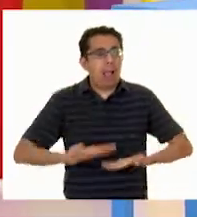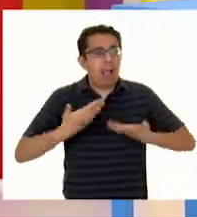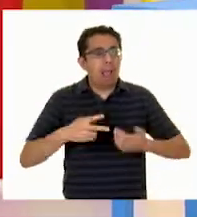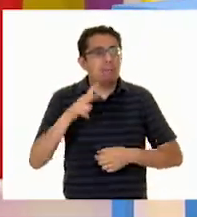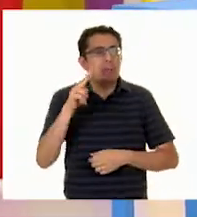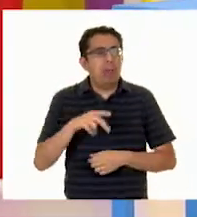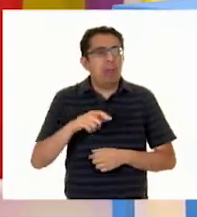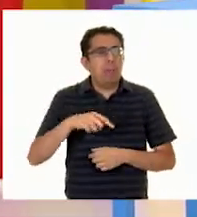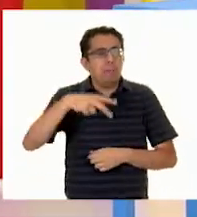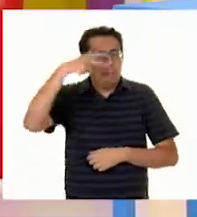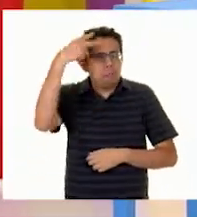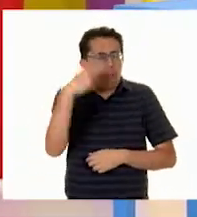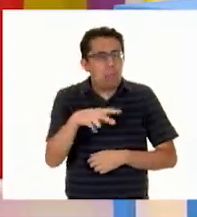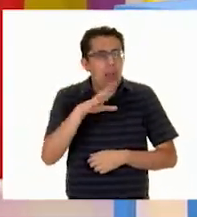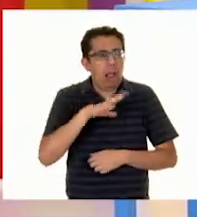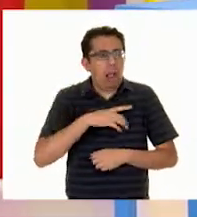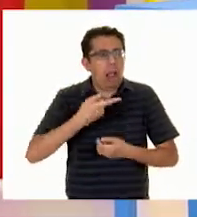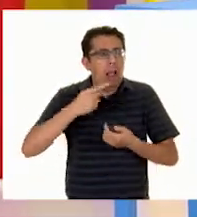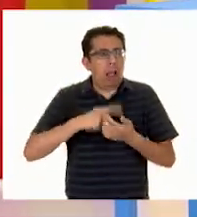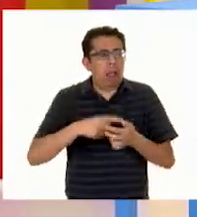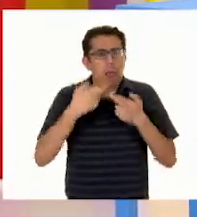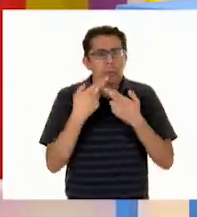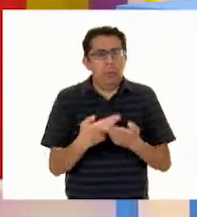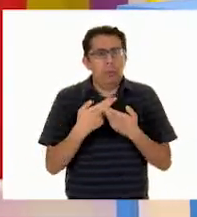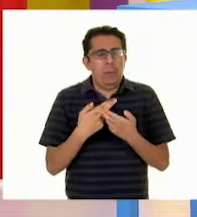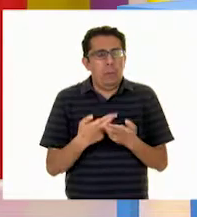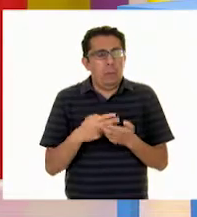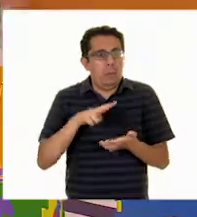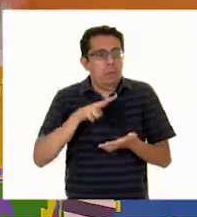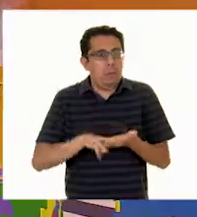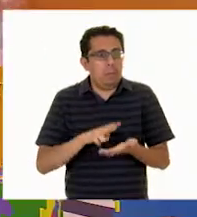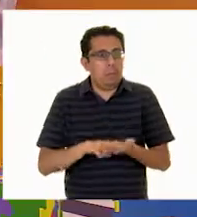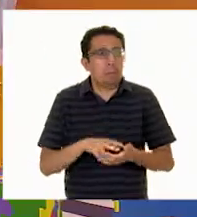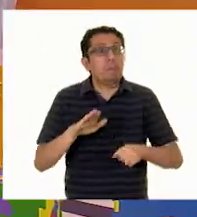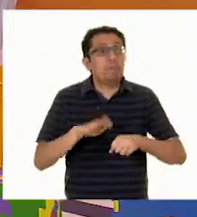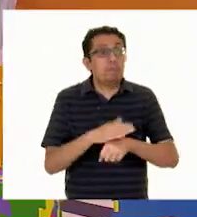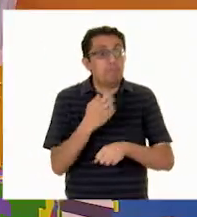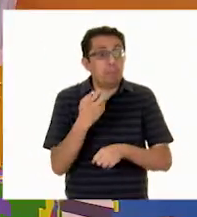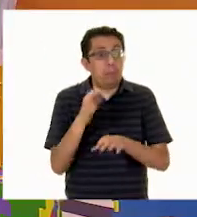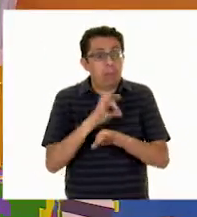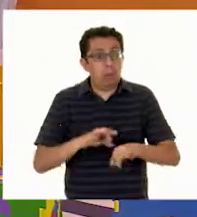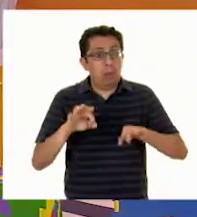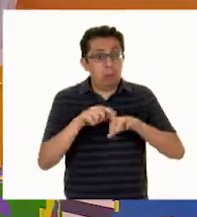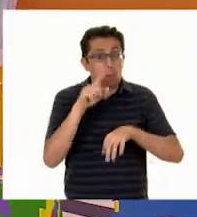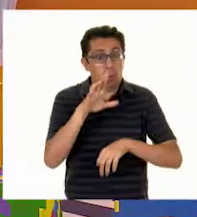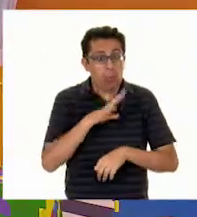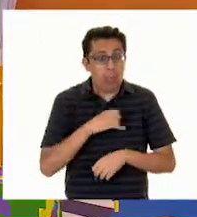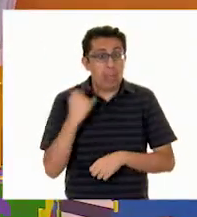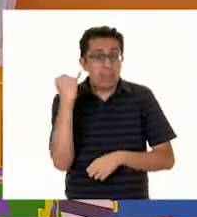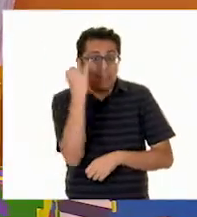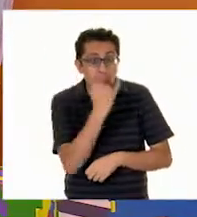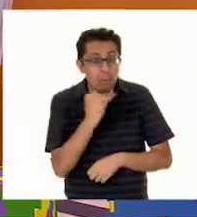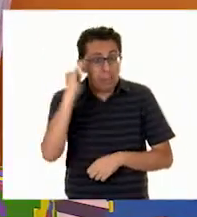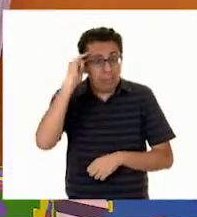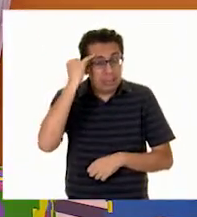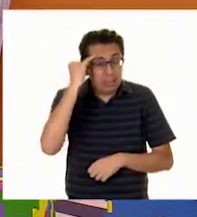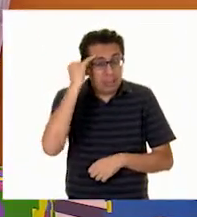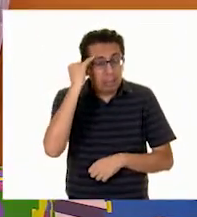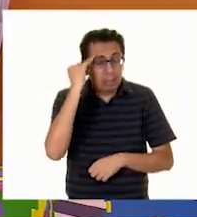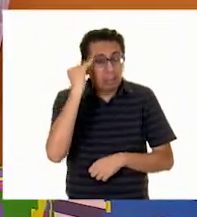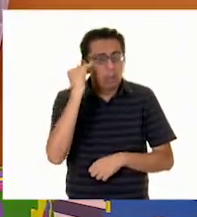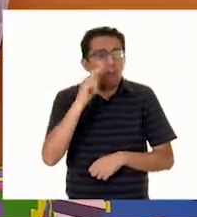toda nuestra nación Es impresionante Por eso es muy importante Que si tú hablas una lengua Originaria